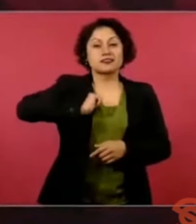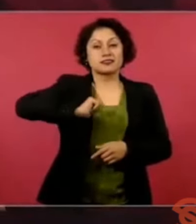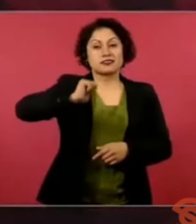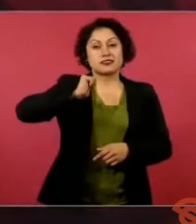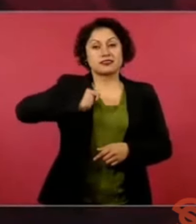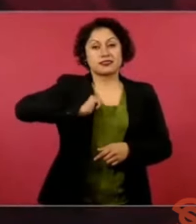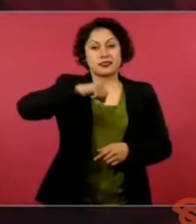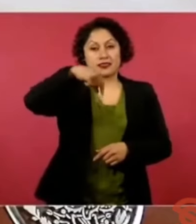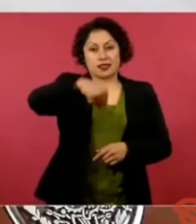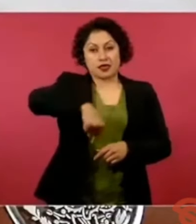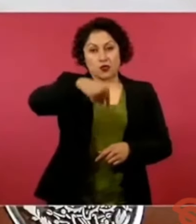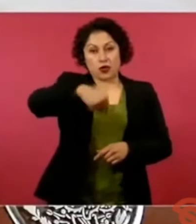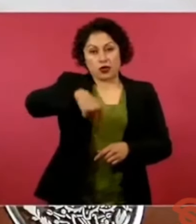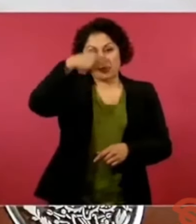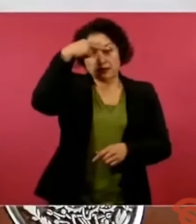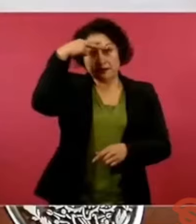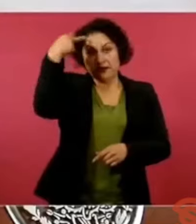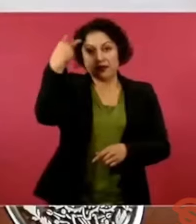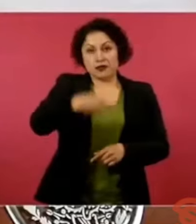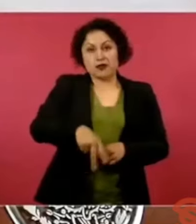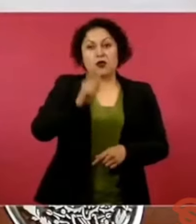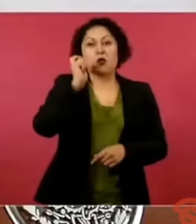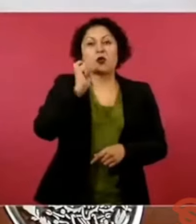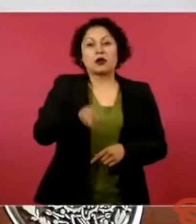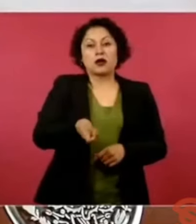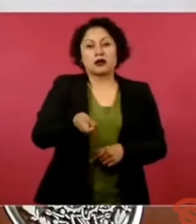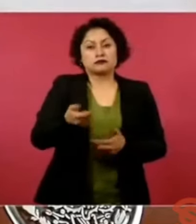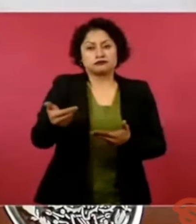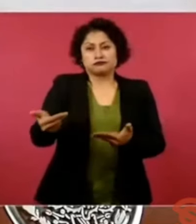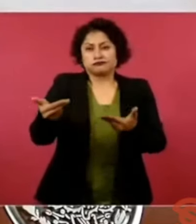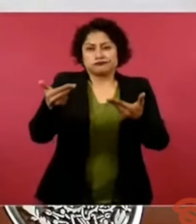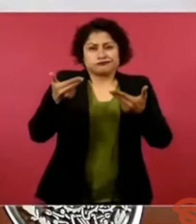muy fraternos a los mexicanos.